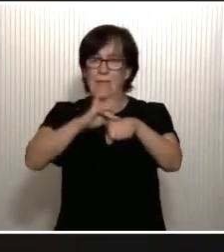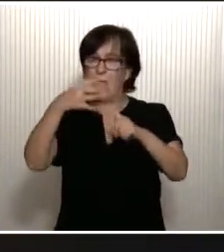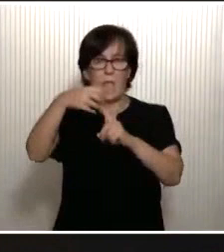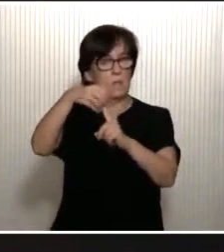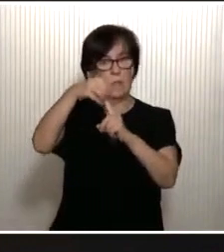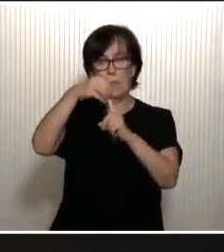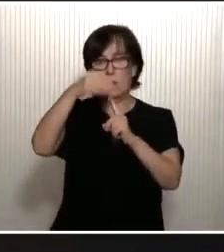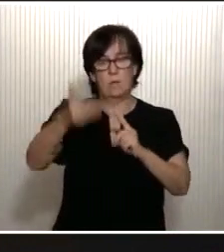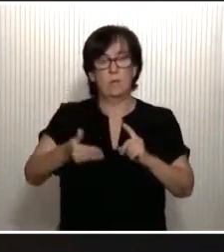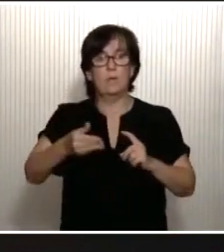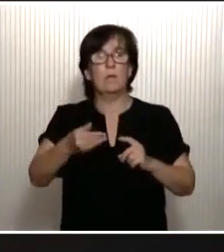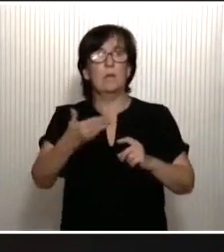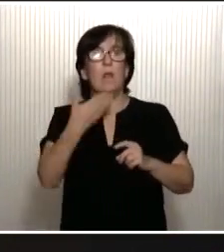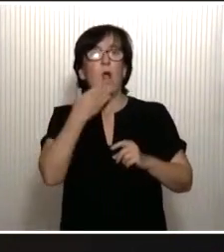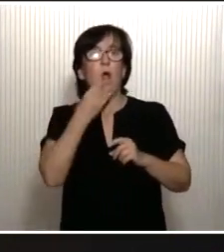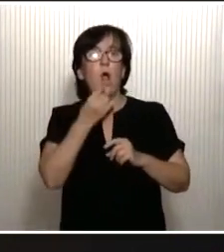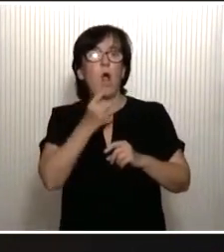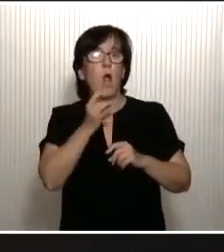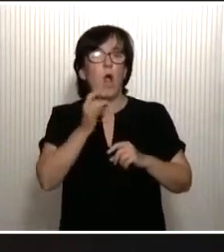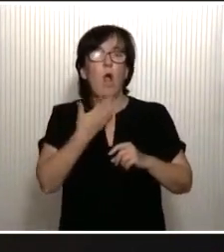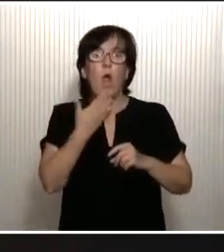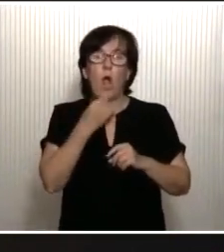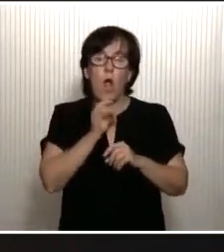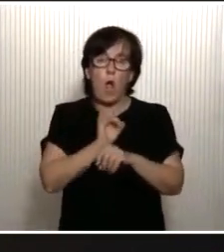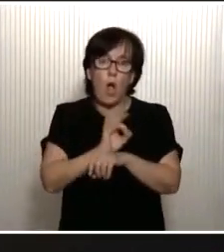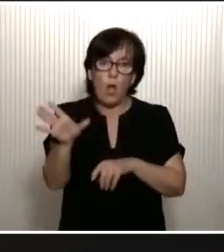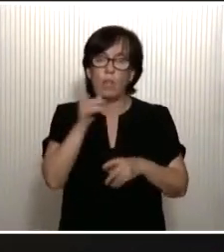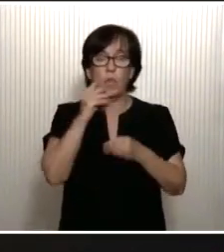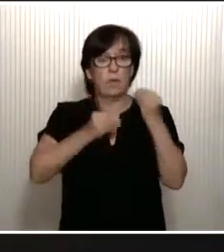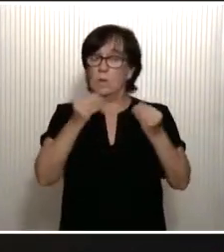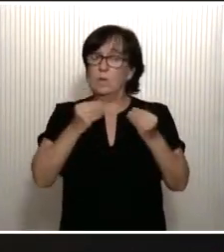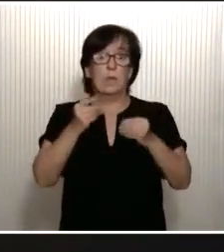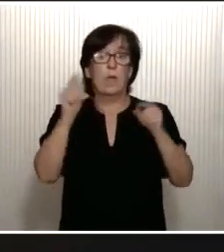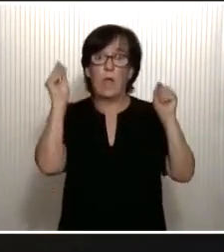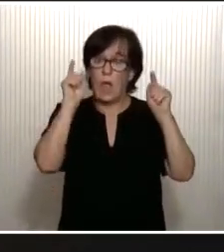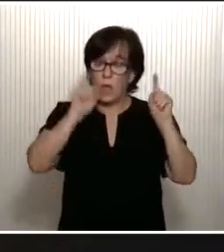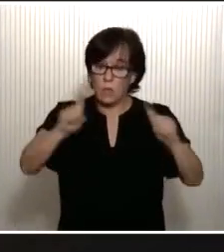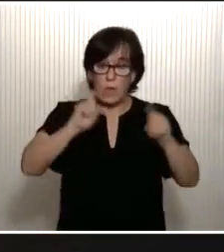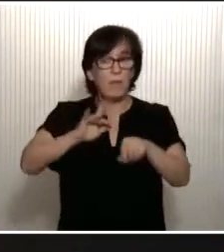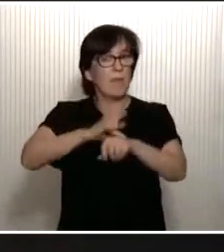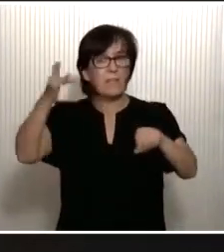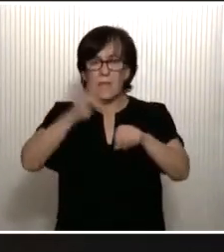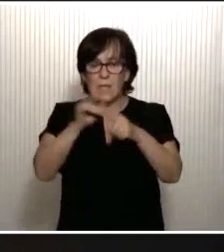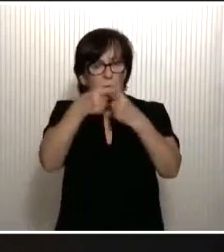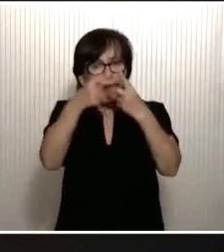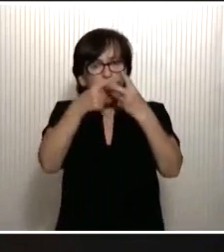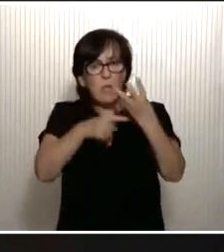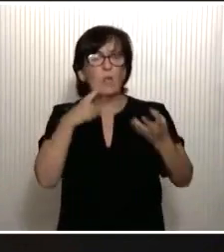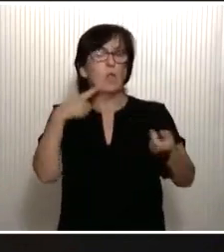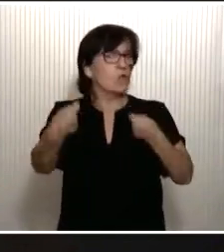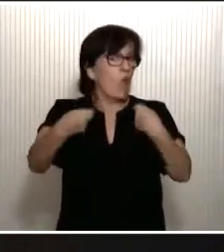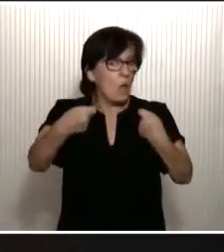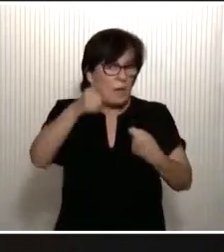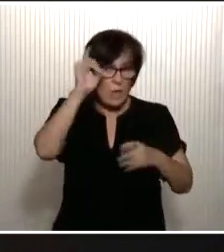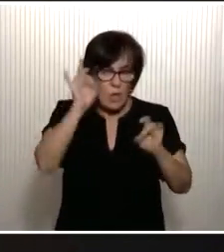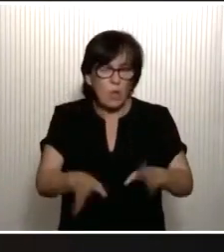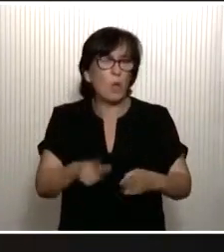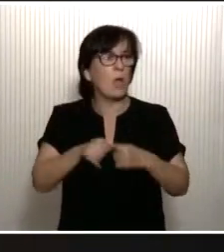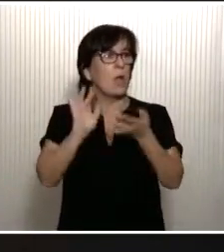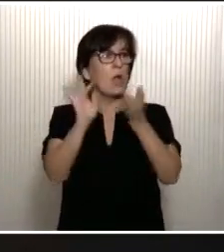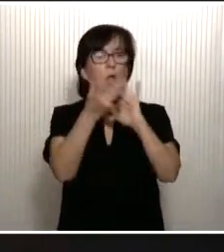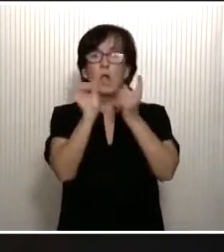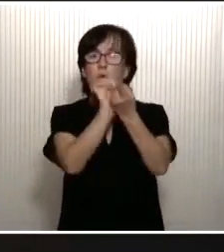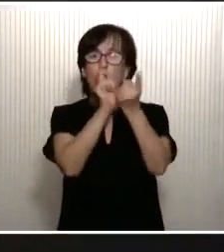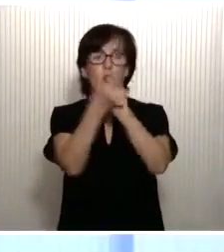futuro del ocio pasa por lo digital, que el futuro de la educación pasa por lo digital y que otro tanto sucede con el comercio, con los contactos